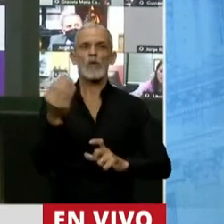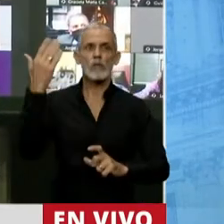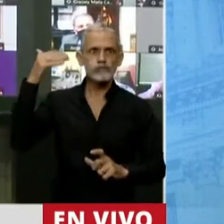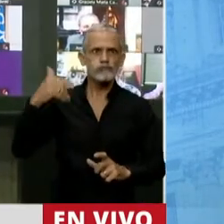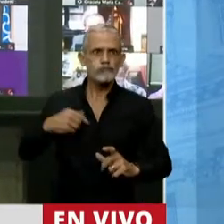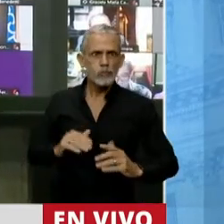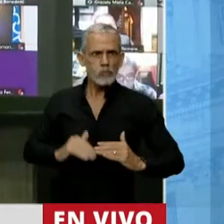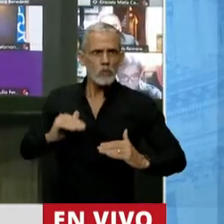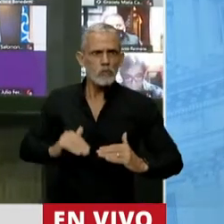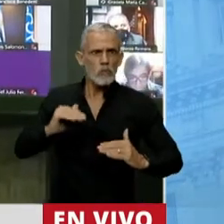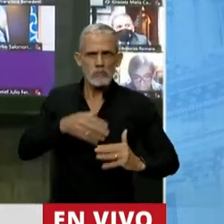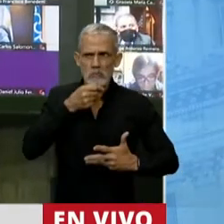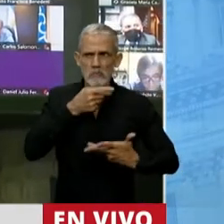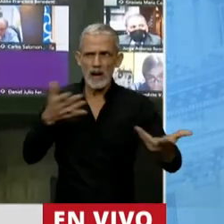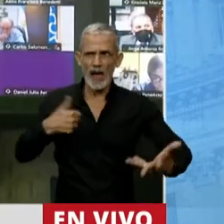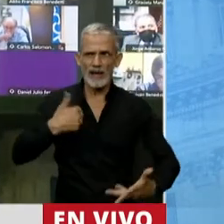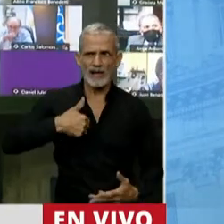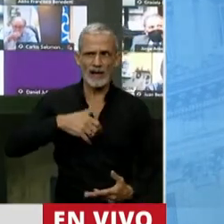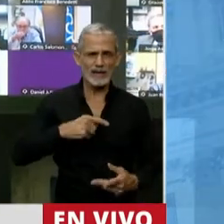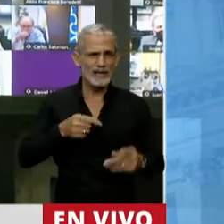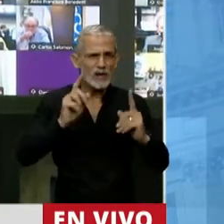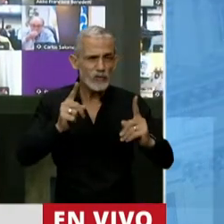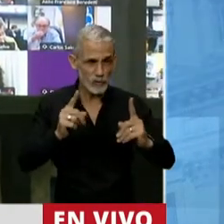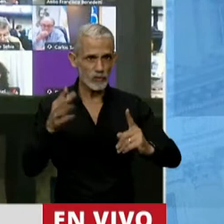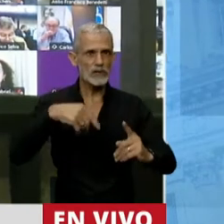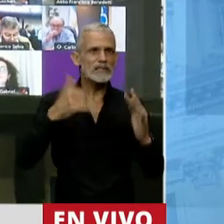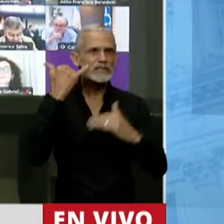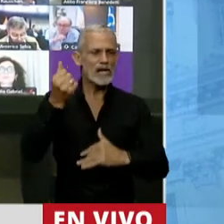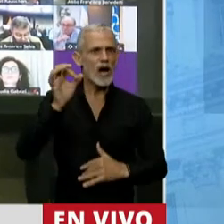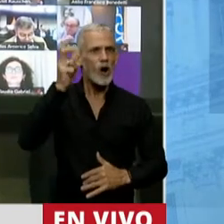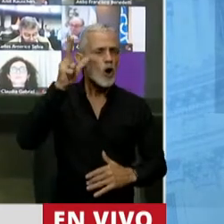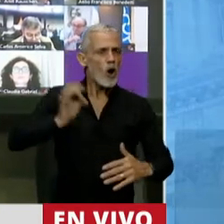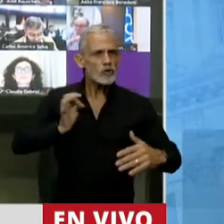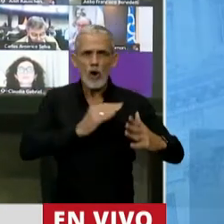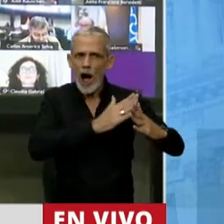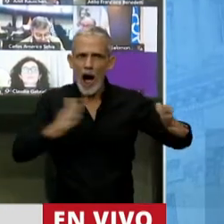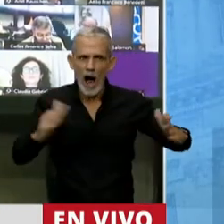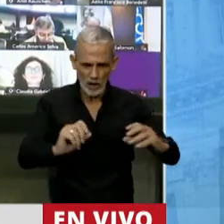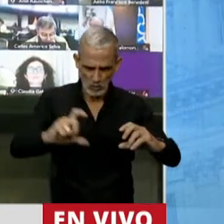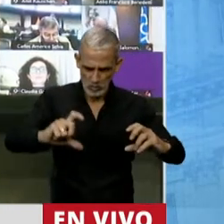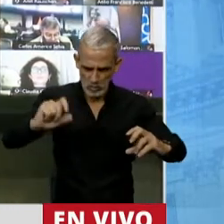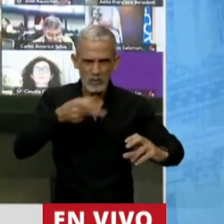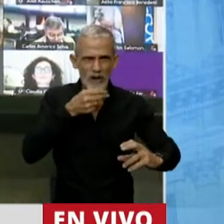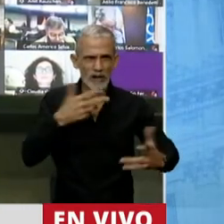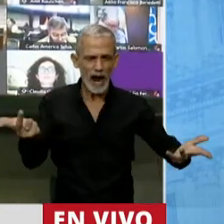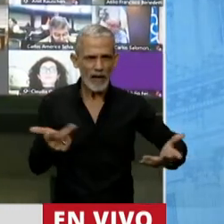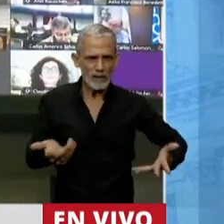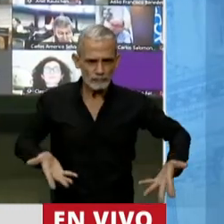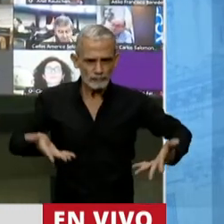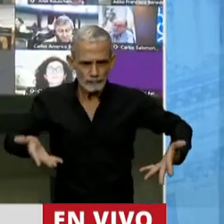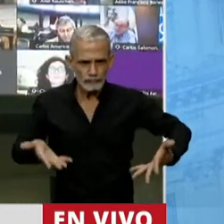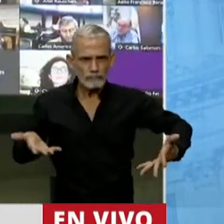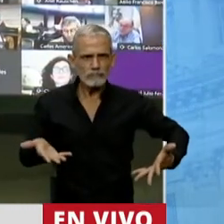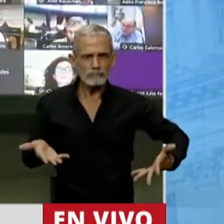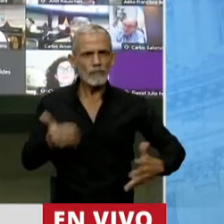rato no estamos creciendo, nosotros ya tenemos más de ocho años de falta de crecimiento, nueve, diez años de falta de crecimiento.